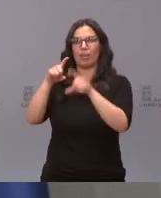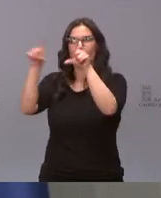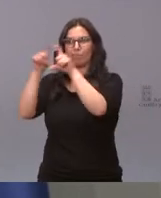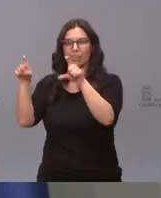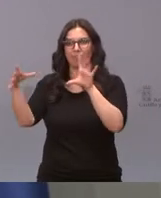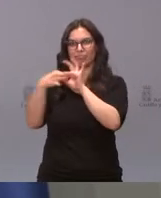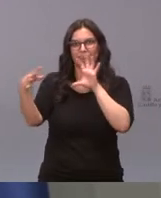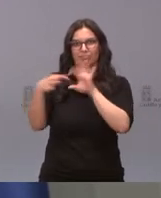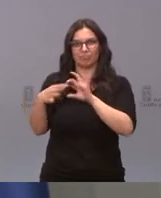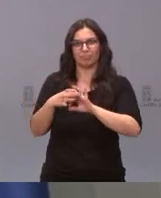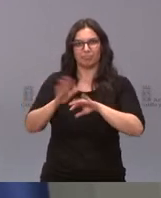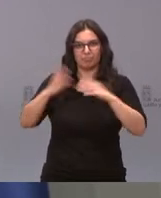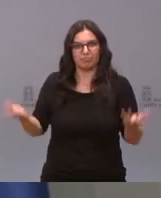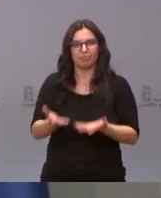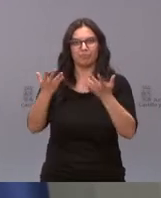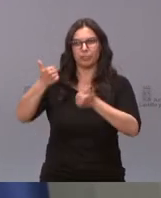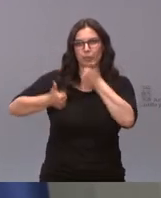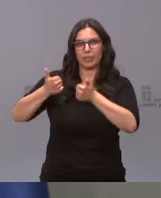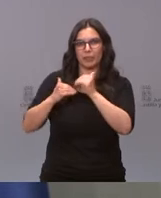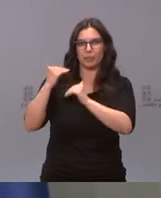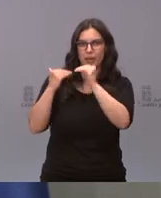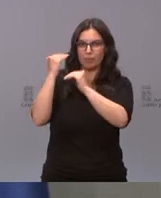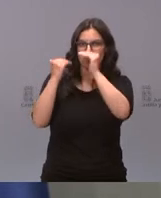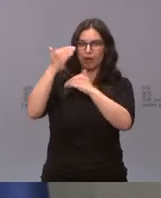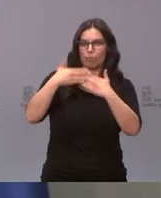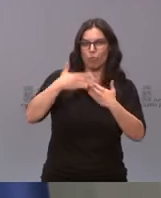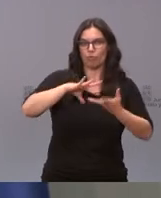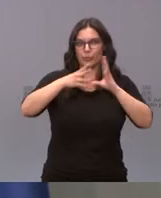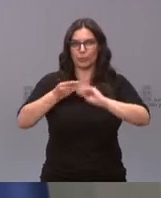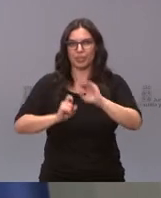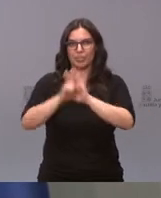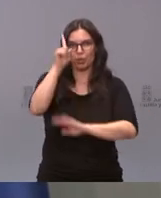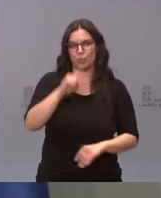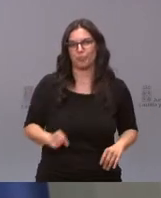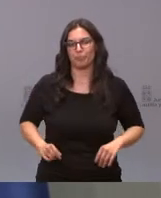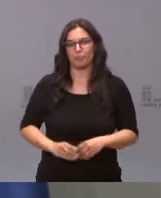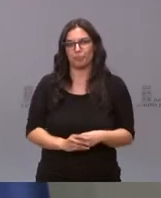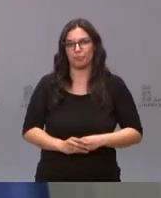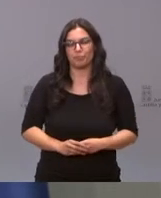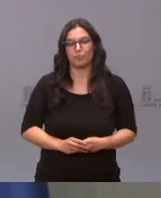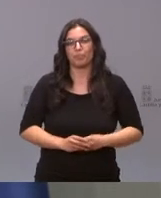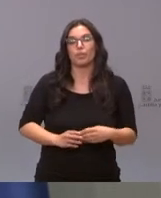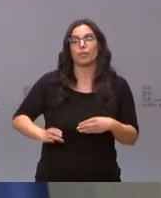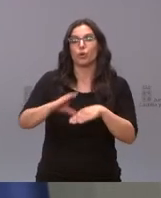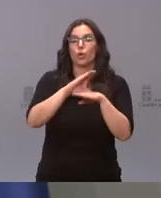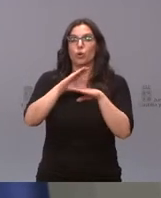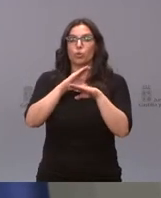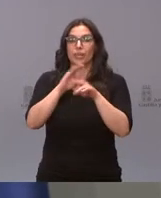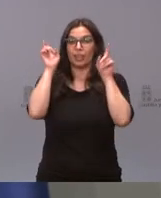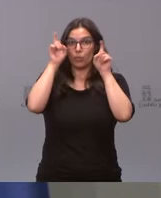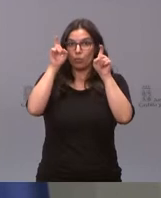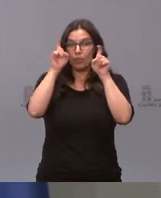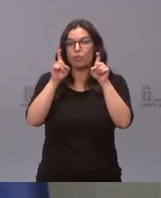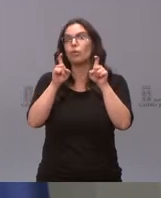empresa para favorecer su competitividad, su modernización y su desarrollo. La Consejería de Educación